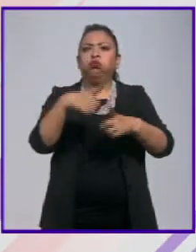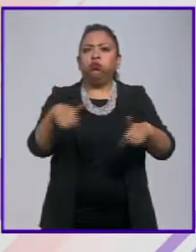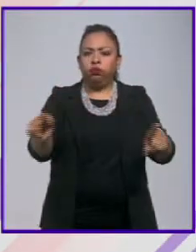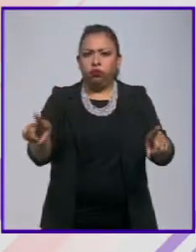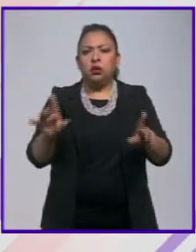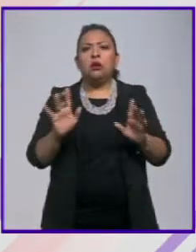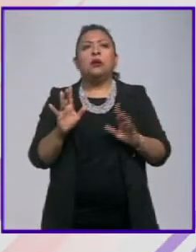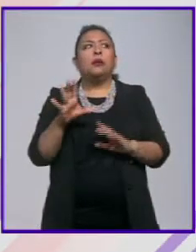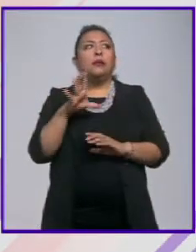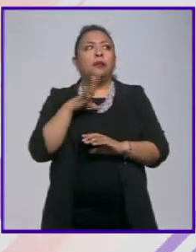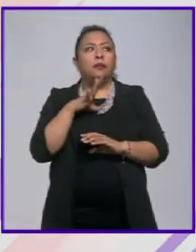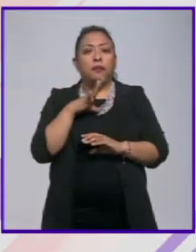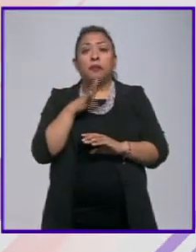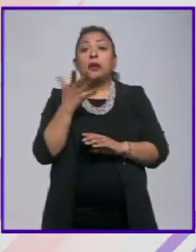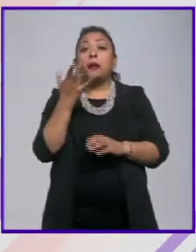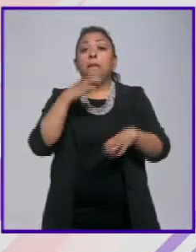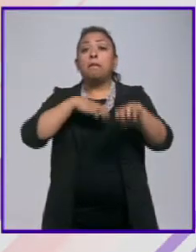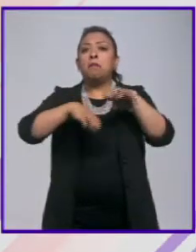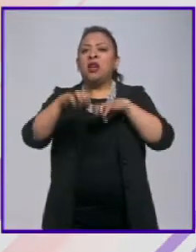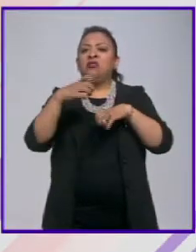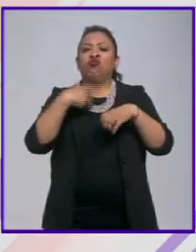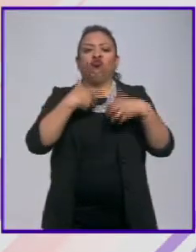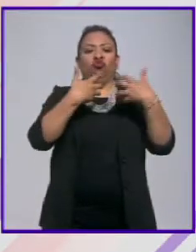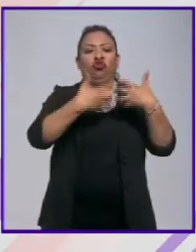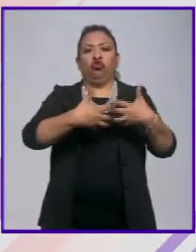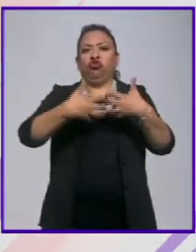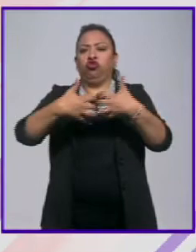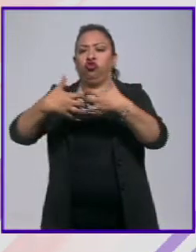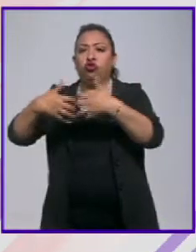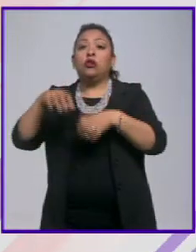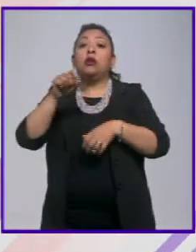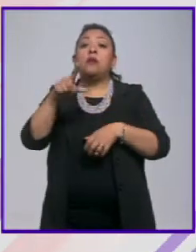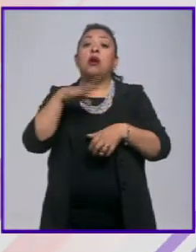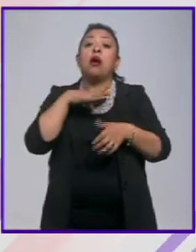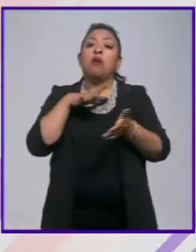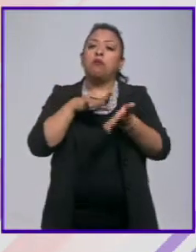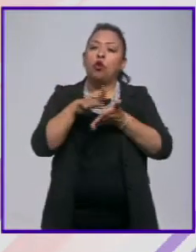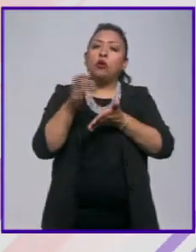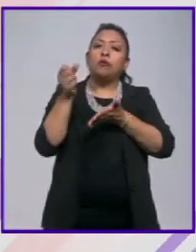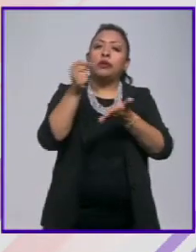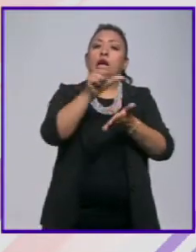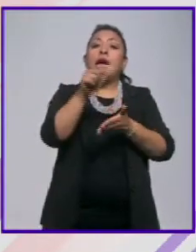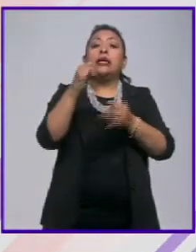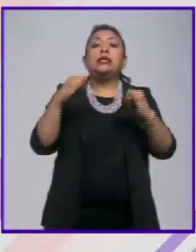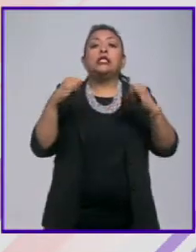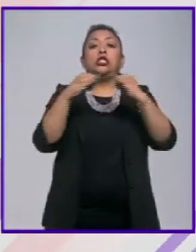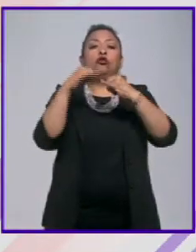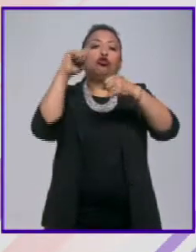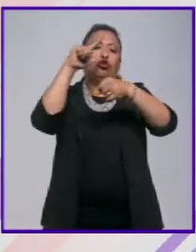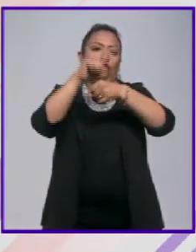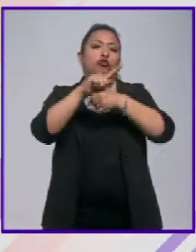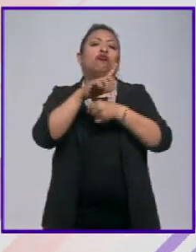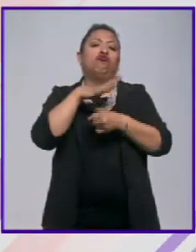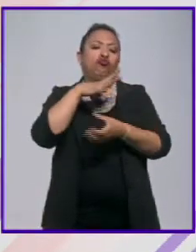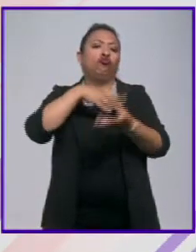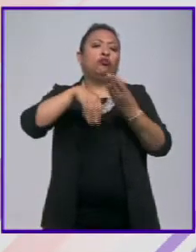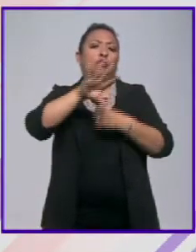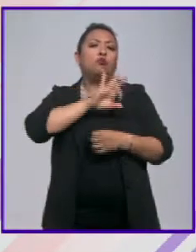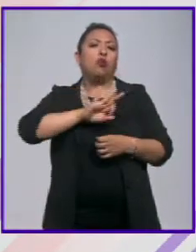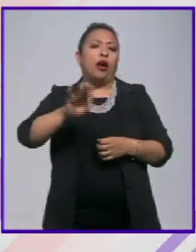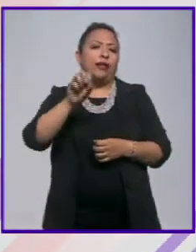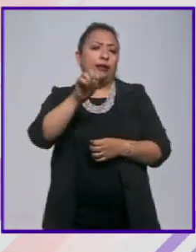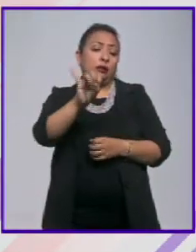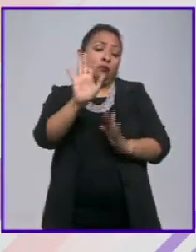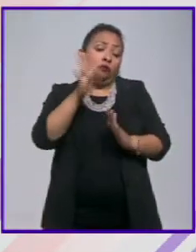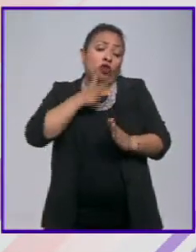empresas productivas y genera además financiamiento para las instituciones culturales entonces